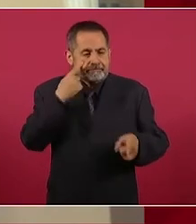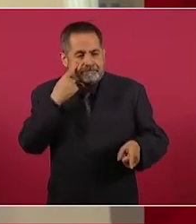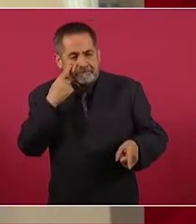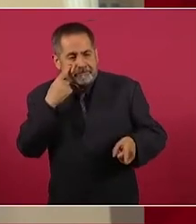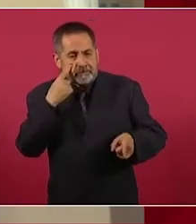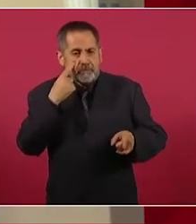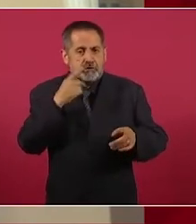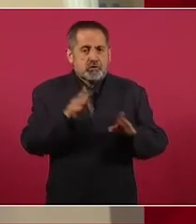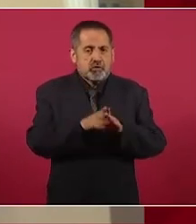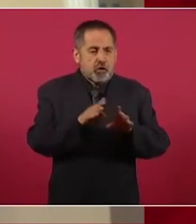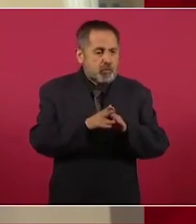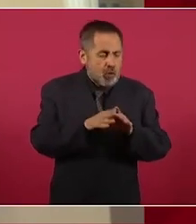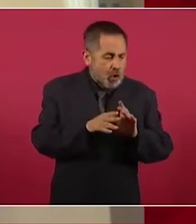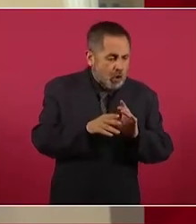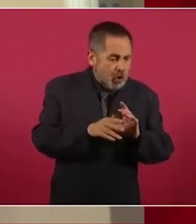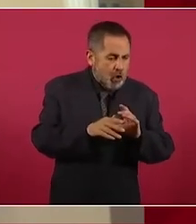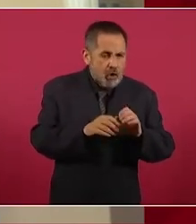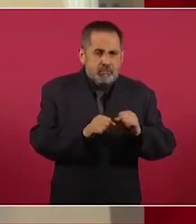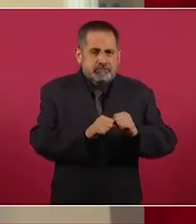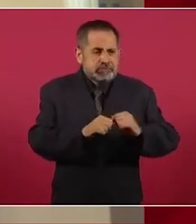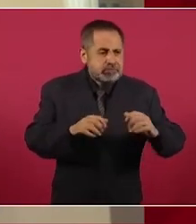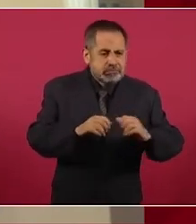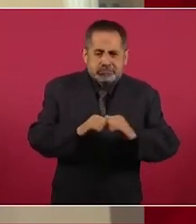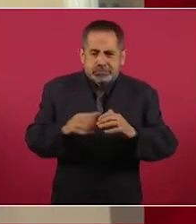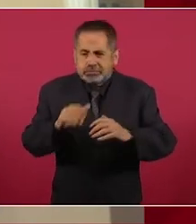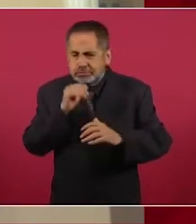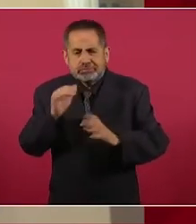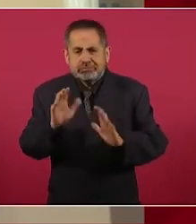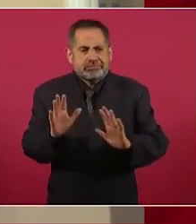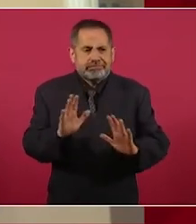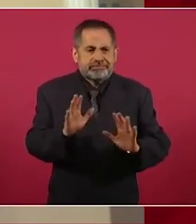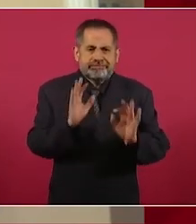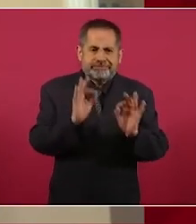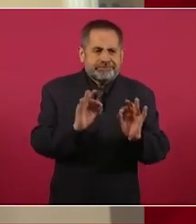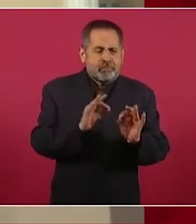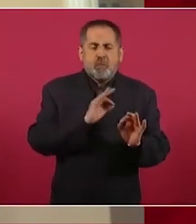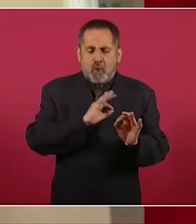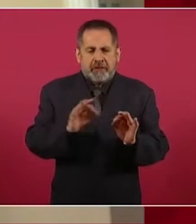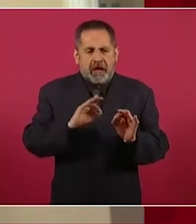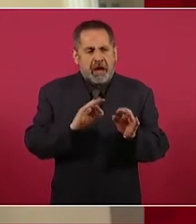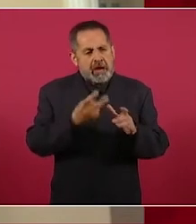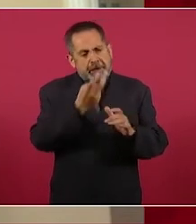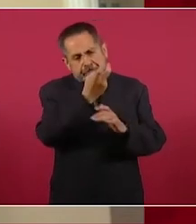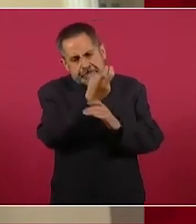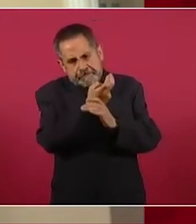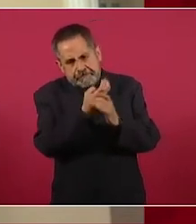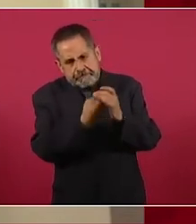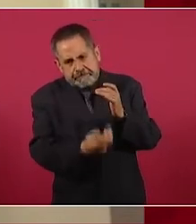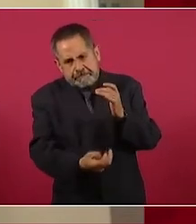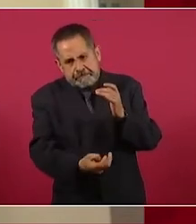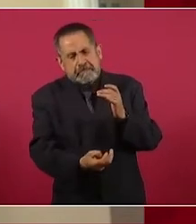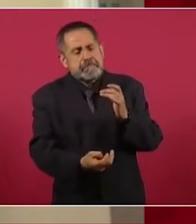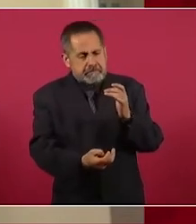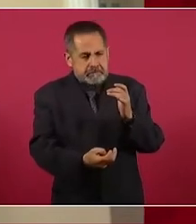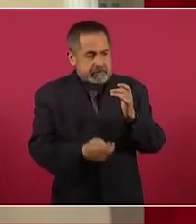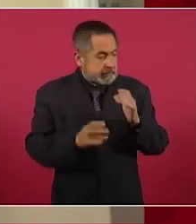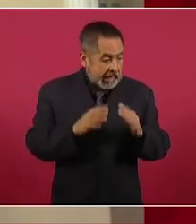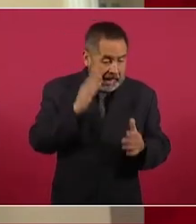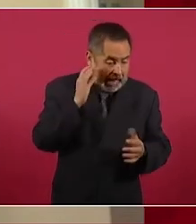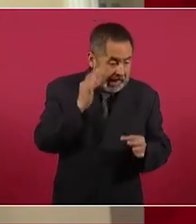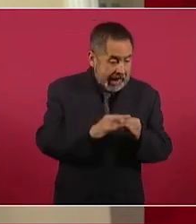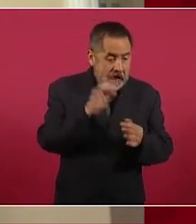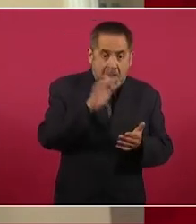los cuales son óptimos. No hay ningún problema para los rescatistas para que puedan ingresar en cualquier